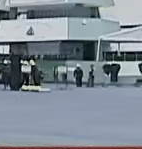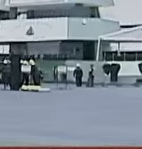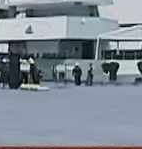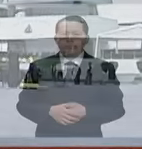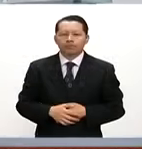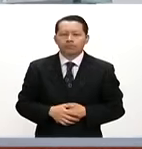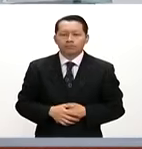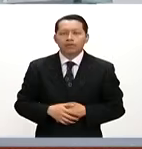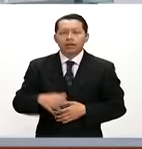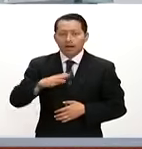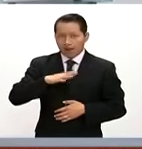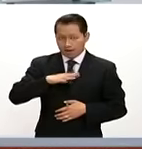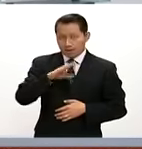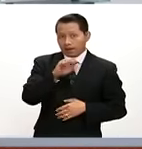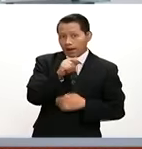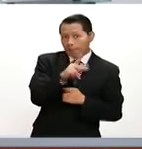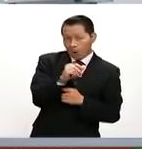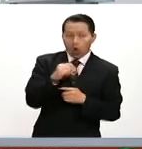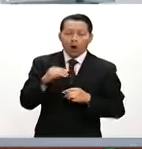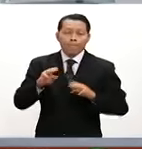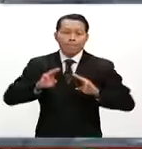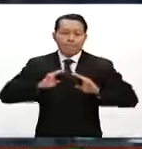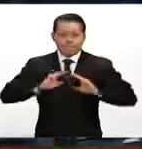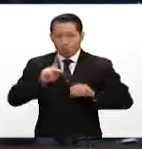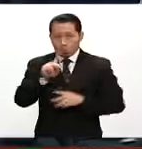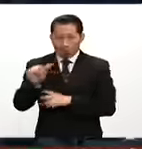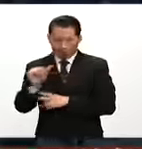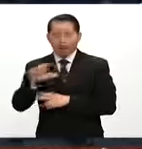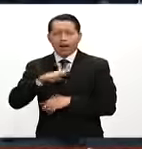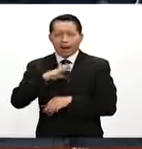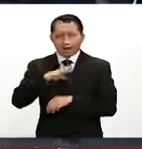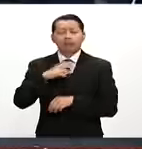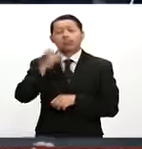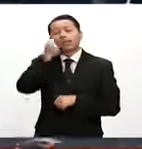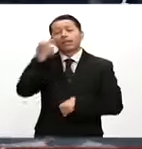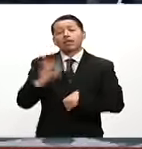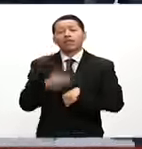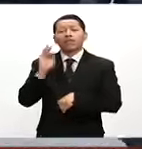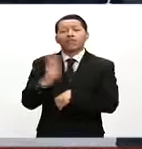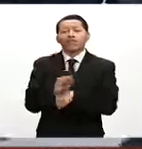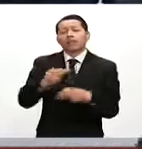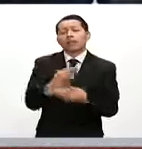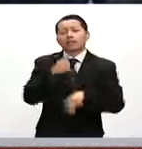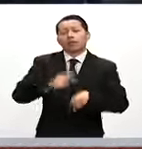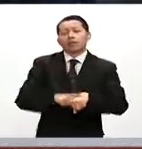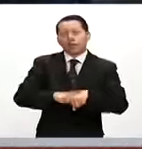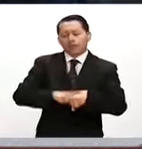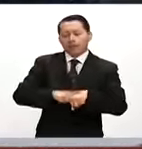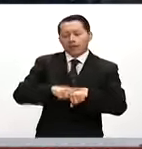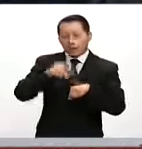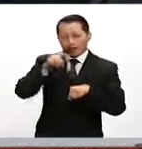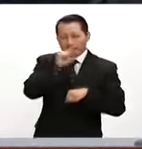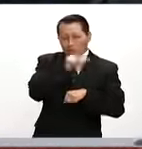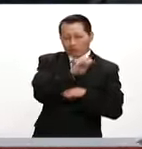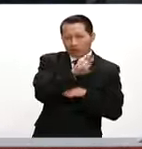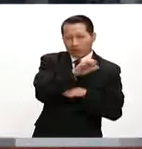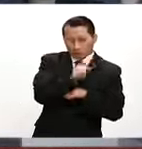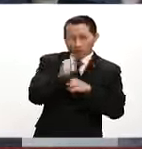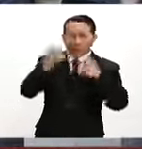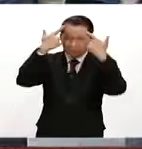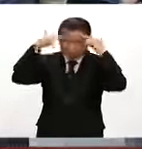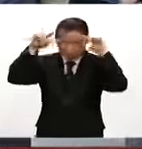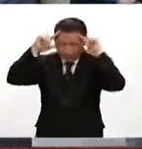En el campo militar 1A de la Ciudad de México, los secretarios de la Defensa Nacional Salvador Sin Fuegos, de Marina Vidal Francisco Soberón,